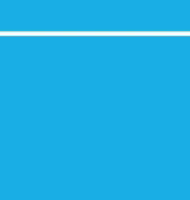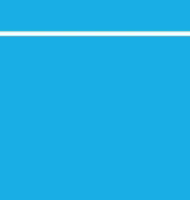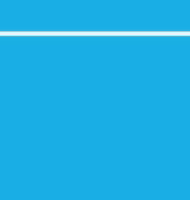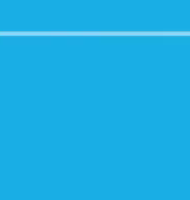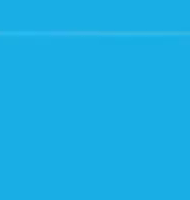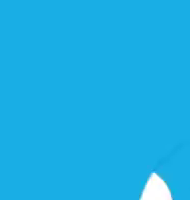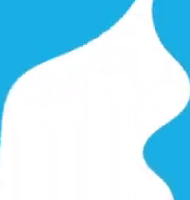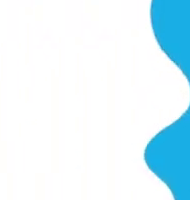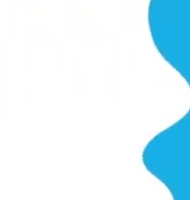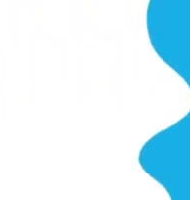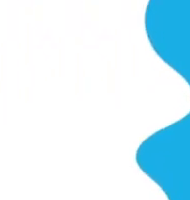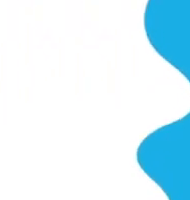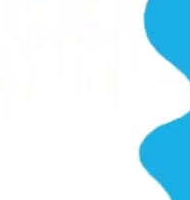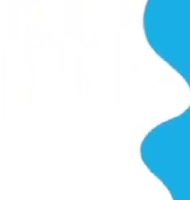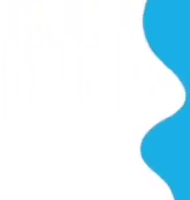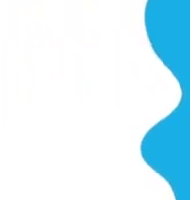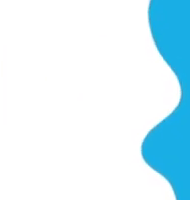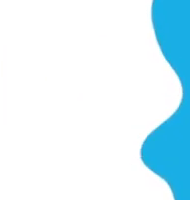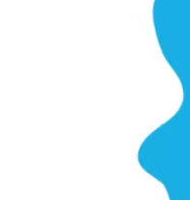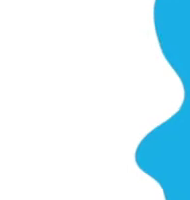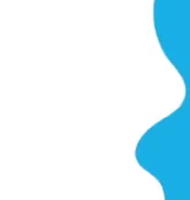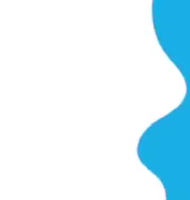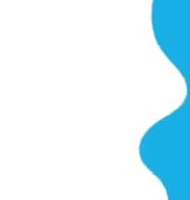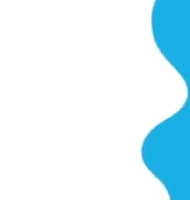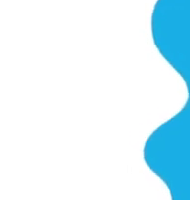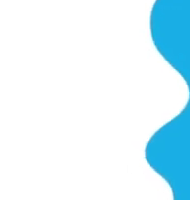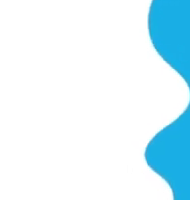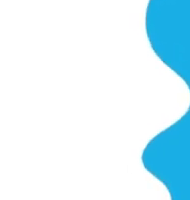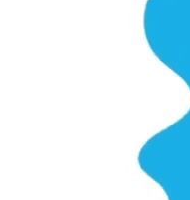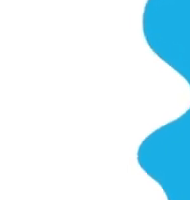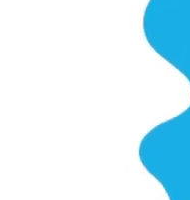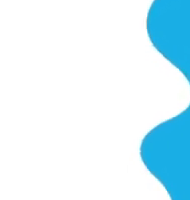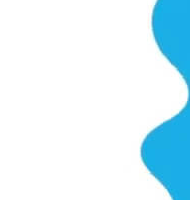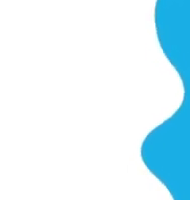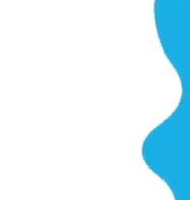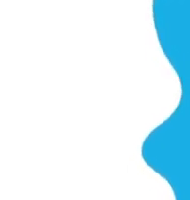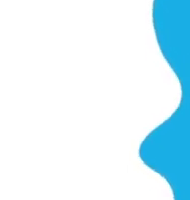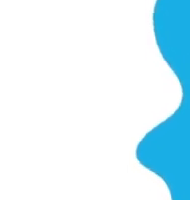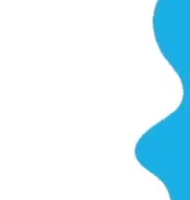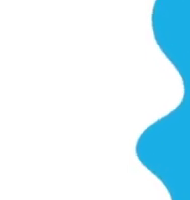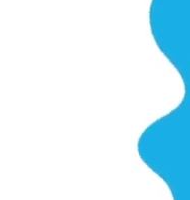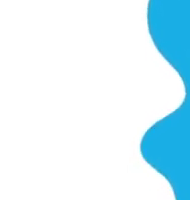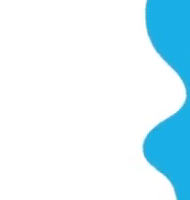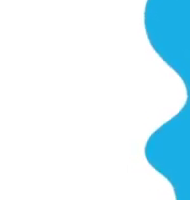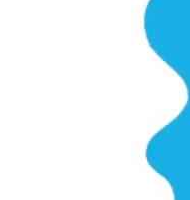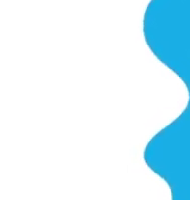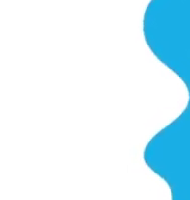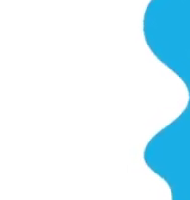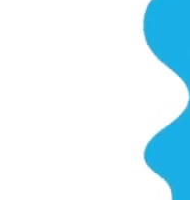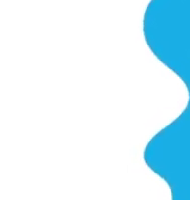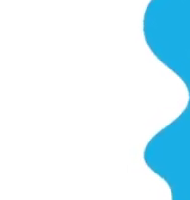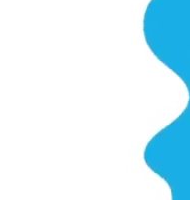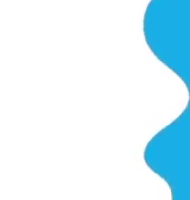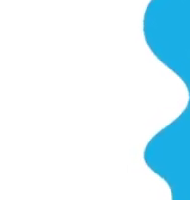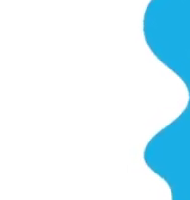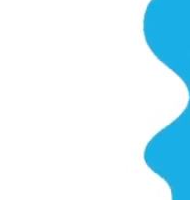Si quieres volver a ver los programas de Aprende en Casa los puedes encontrar en la siguiente liga